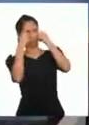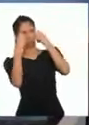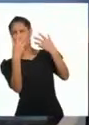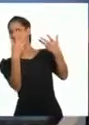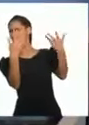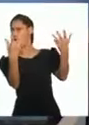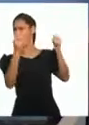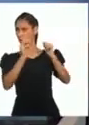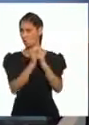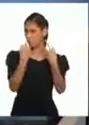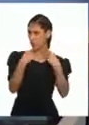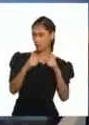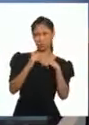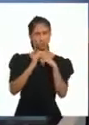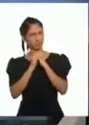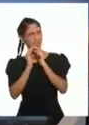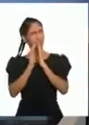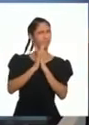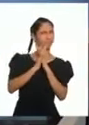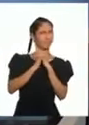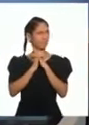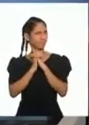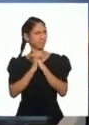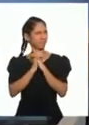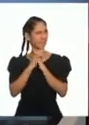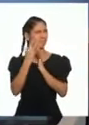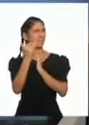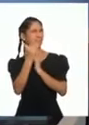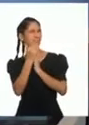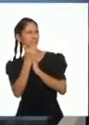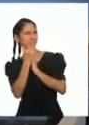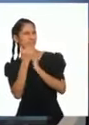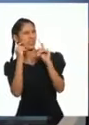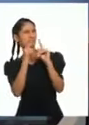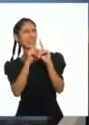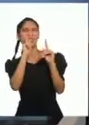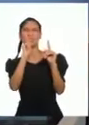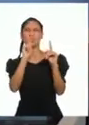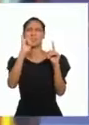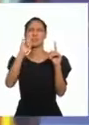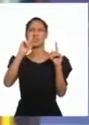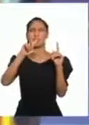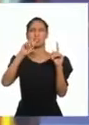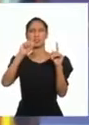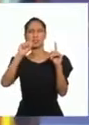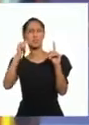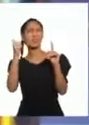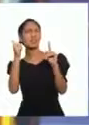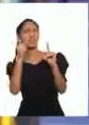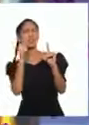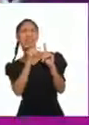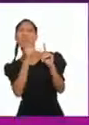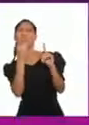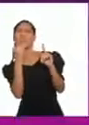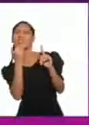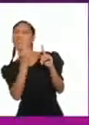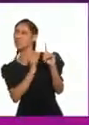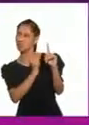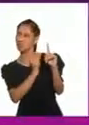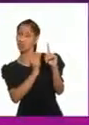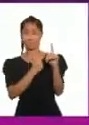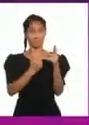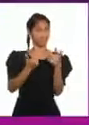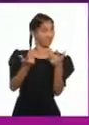¿Qué fue Tilsa Suchilla Techi? ¿Qué Fue una